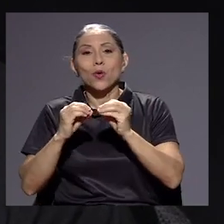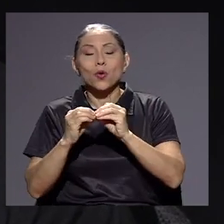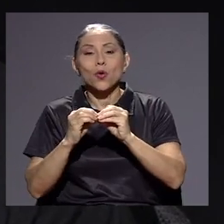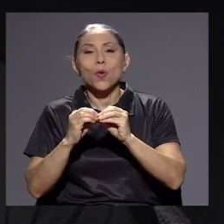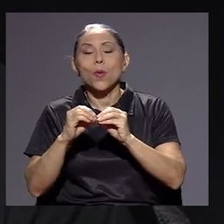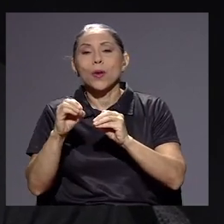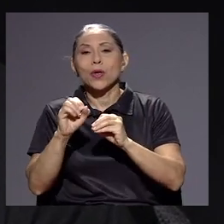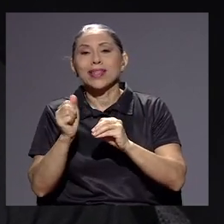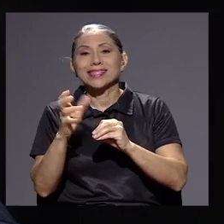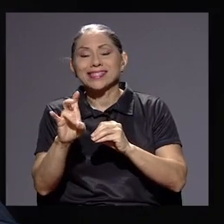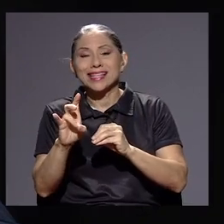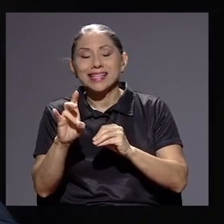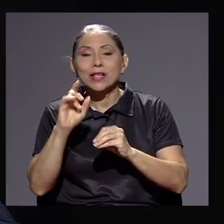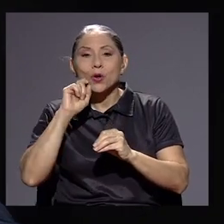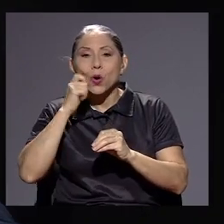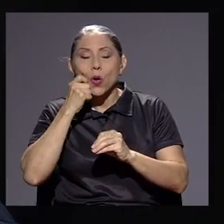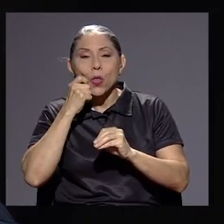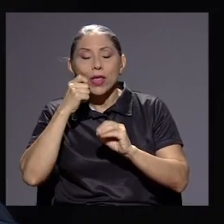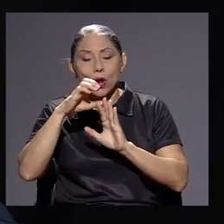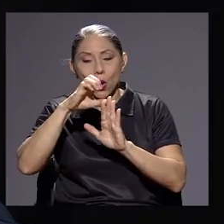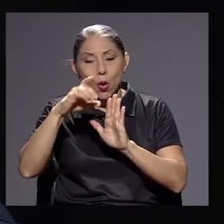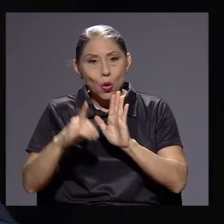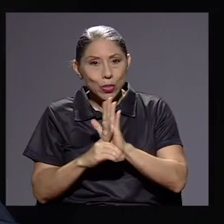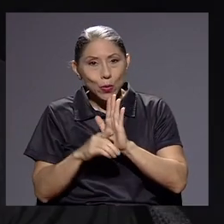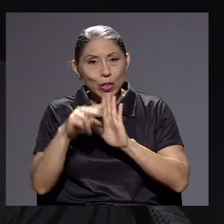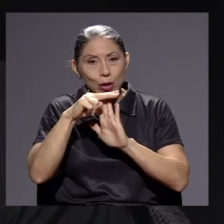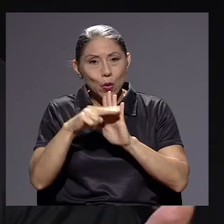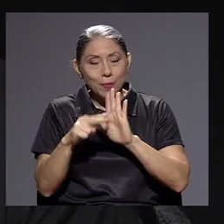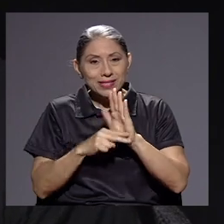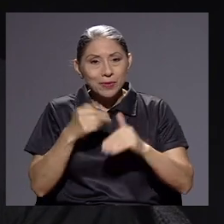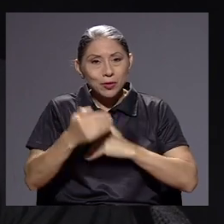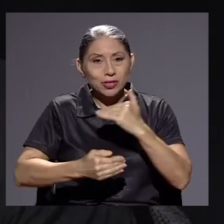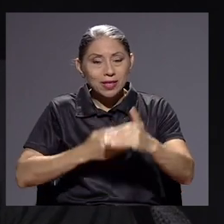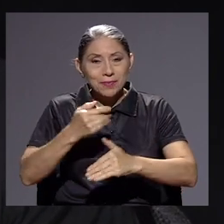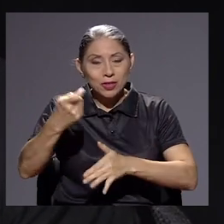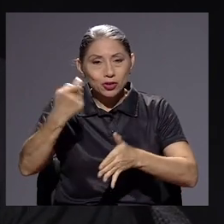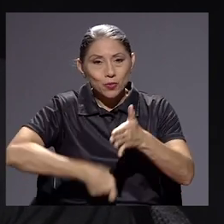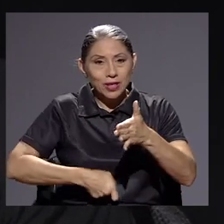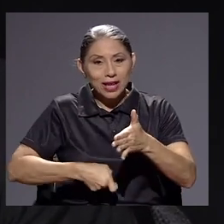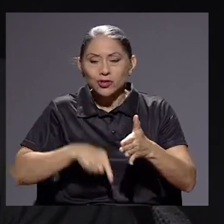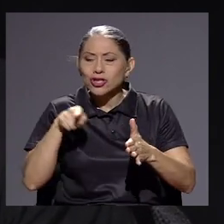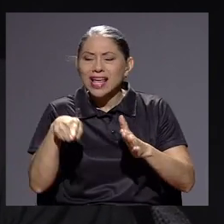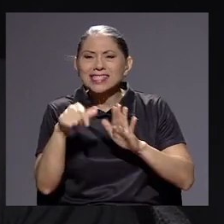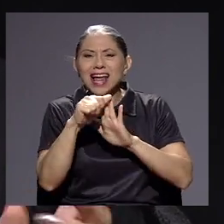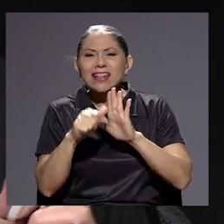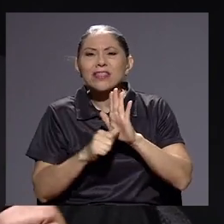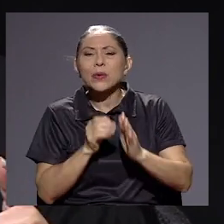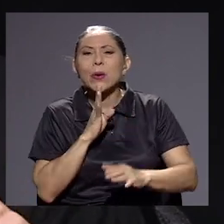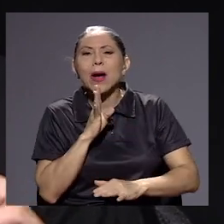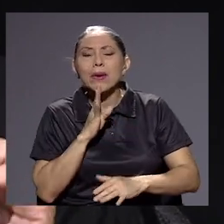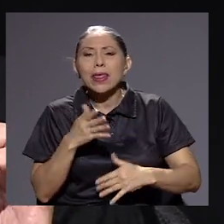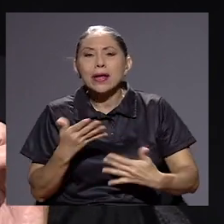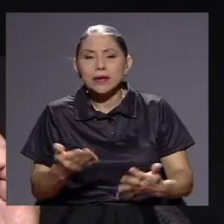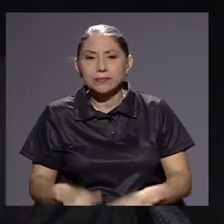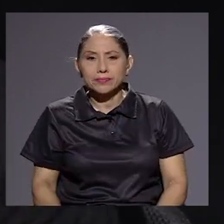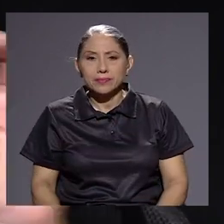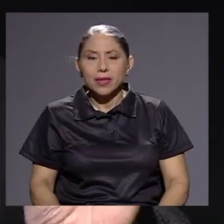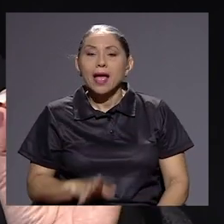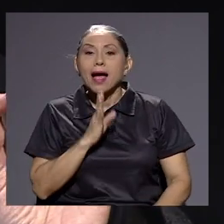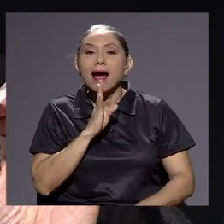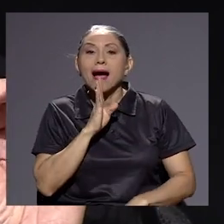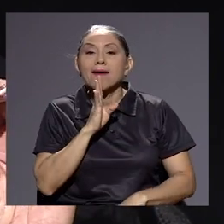Procedimientos Tributarios. Y qué es lo que habla este código, ese artículo. Ese artículo nos está diciendo de la